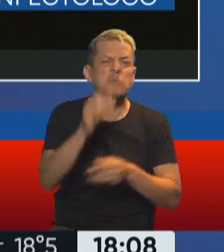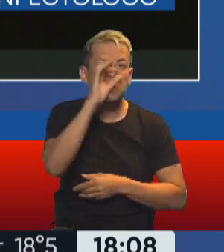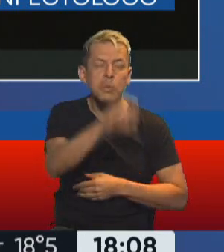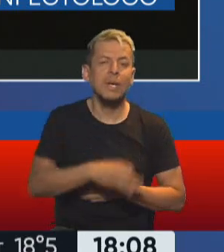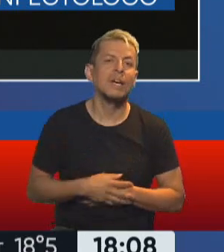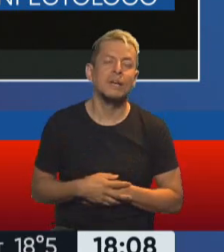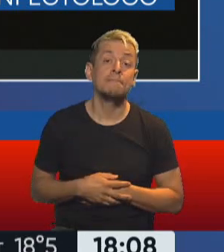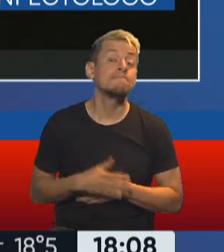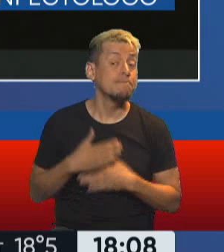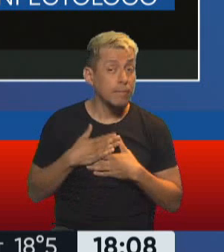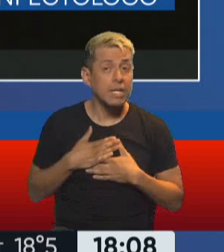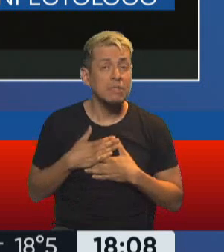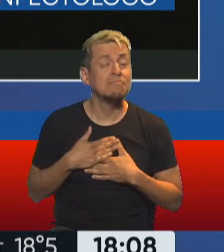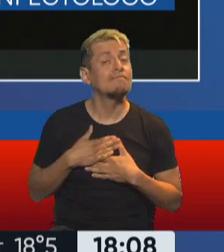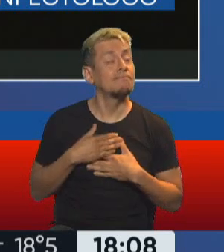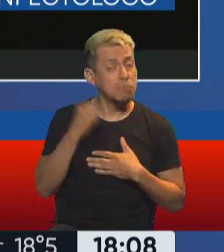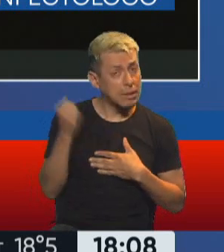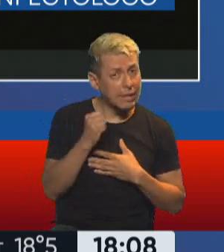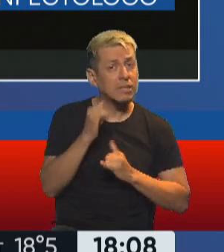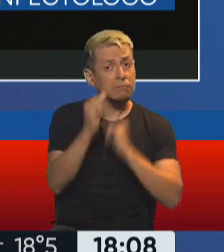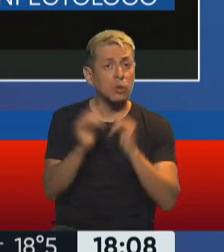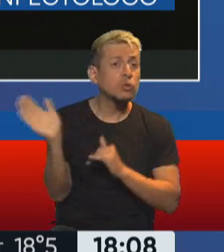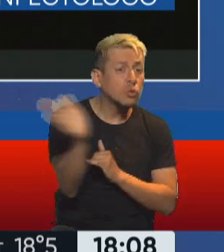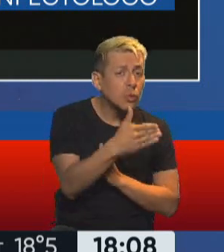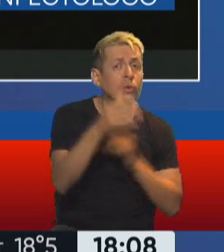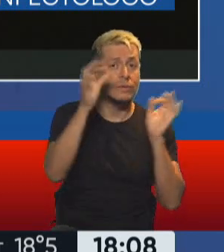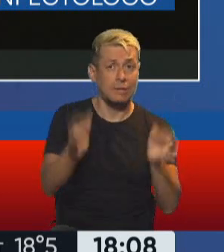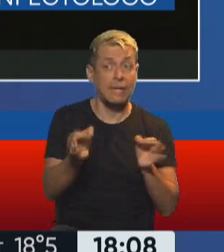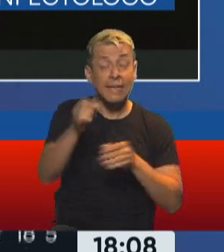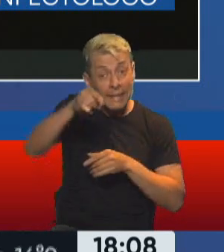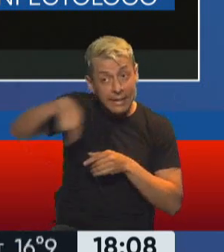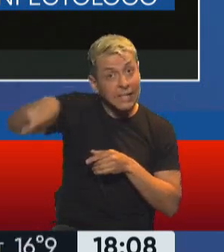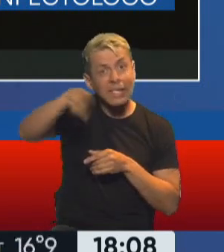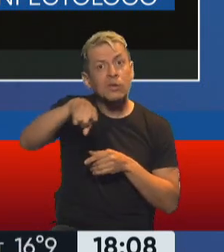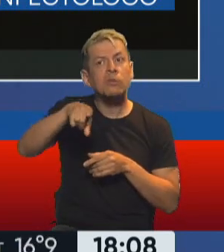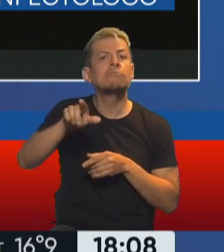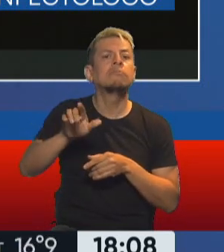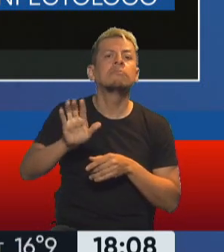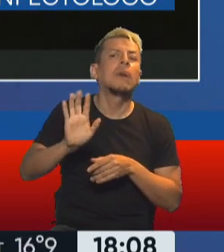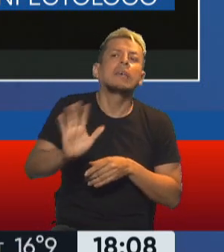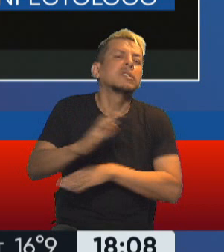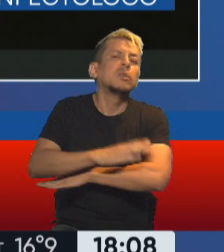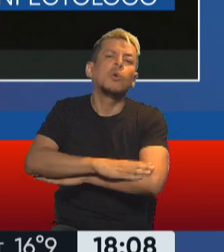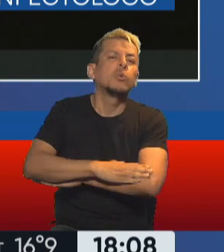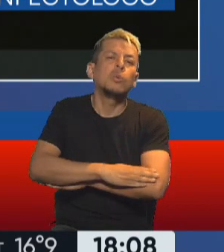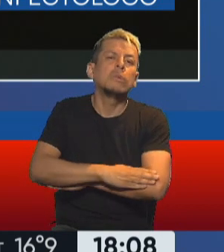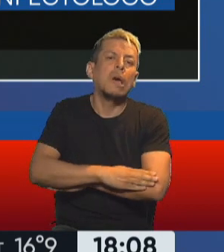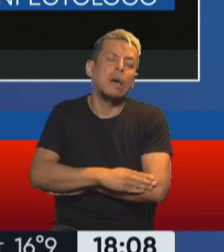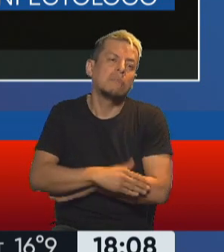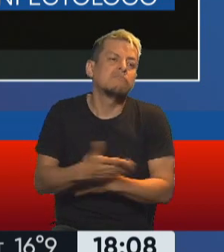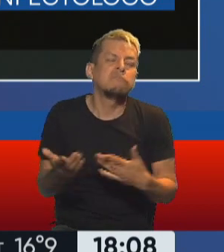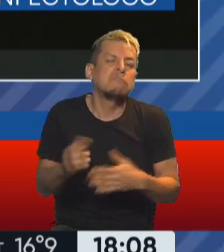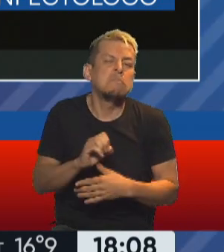interesó que la población sepa que ellos son con una actitud de este tipo totalmente indiferente y